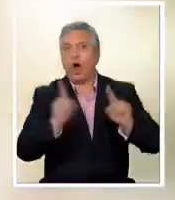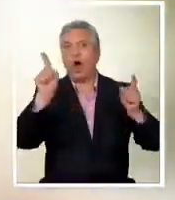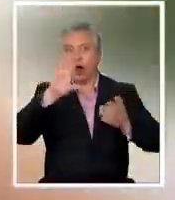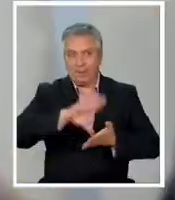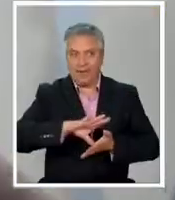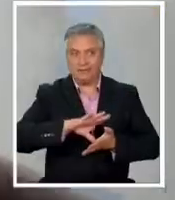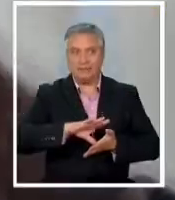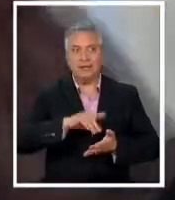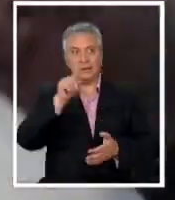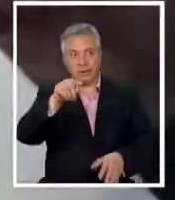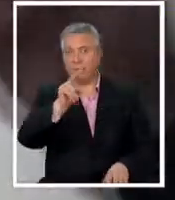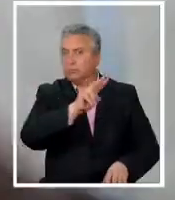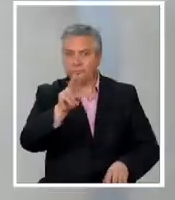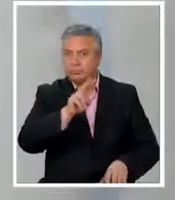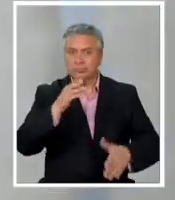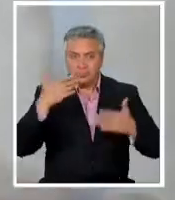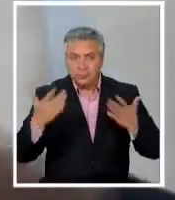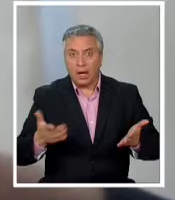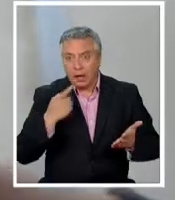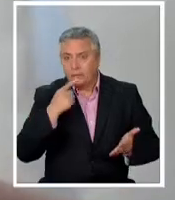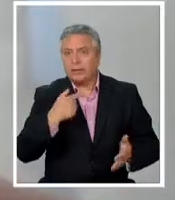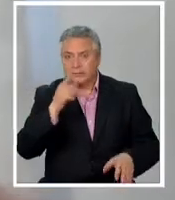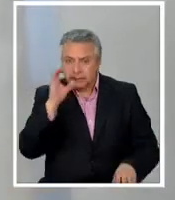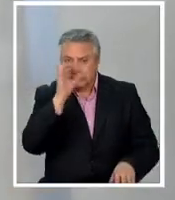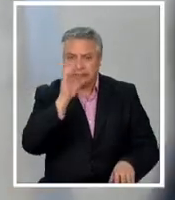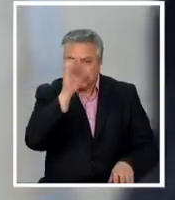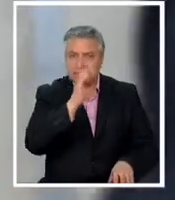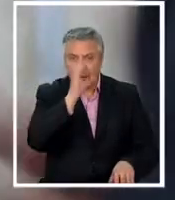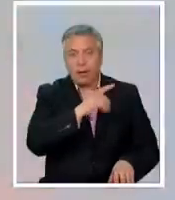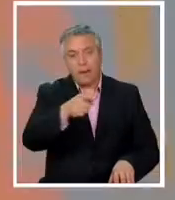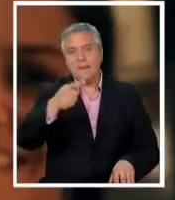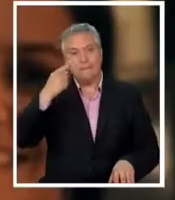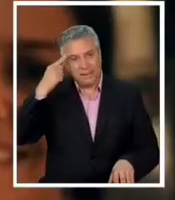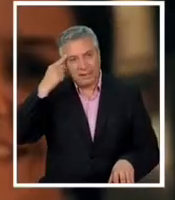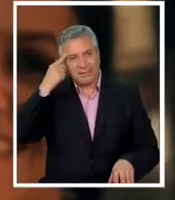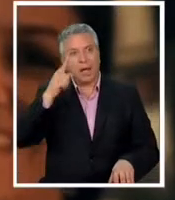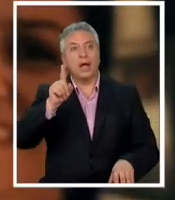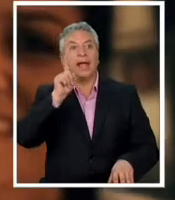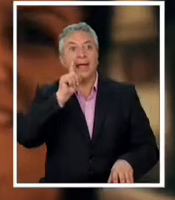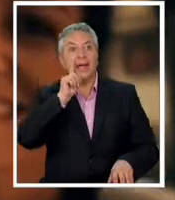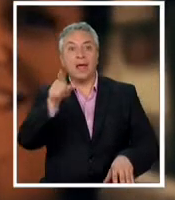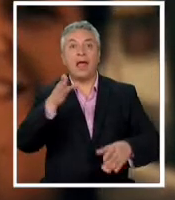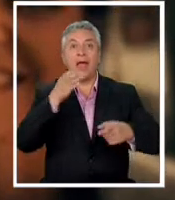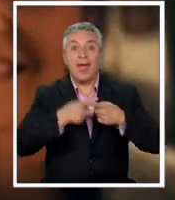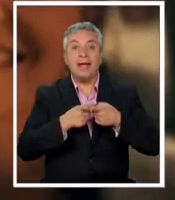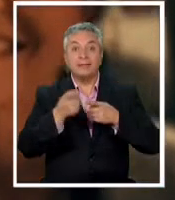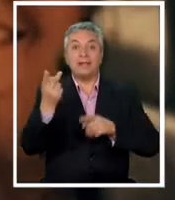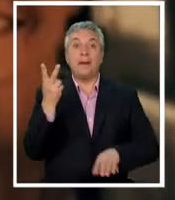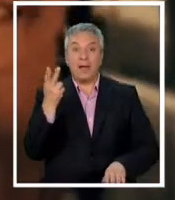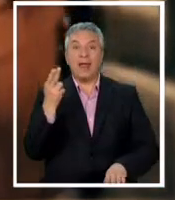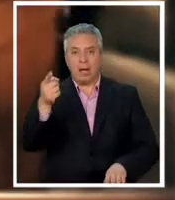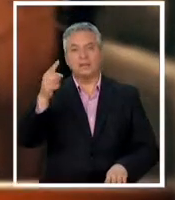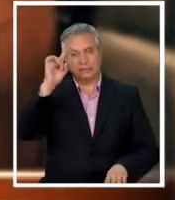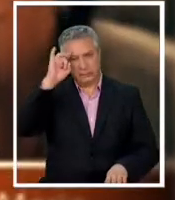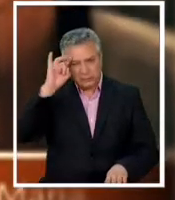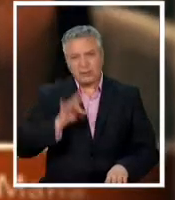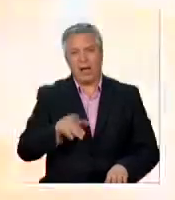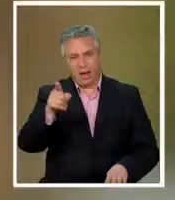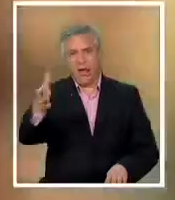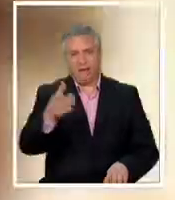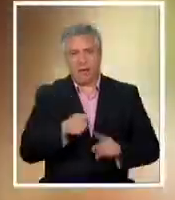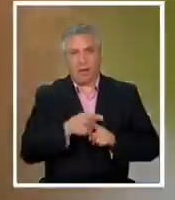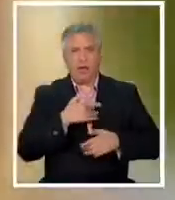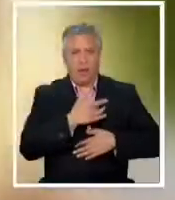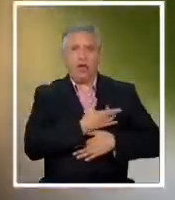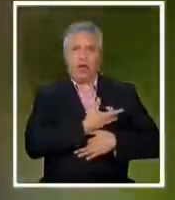no pierden las esperanzas de encontrarlas sobre todo porque creen que quienes fueron sus parejas entenderán el dolor que enfrentan